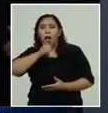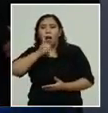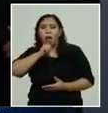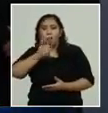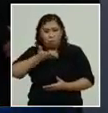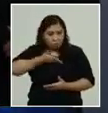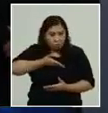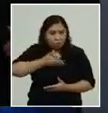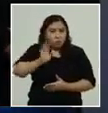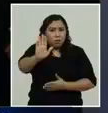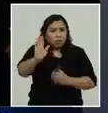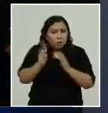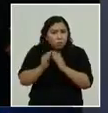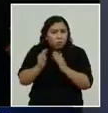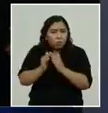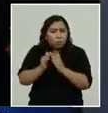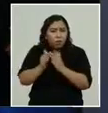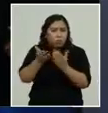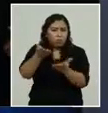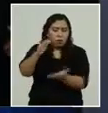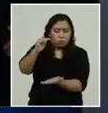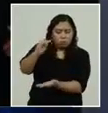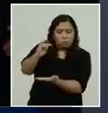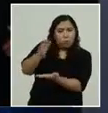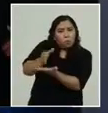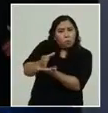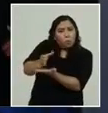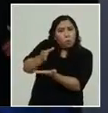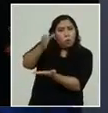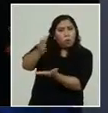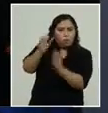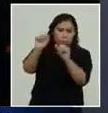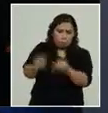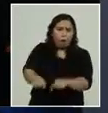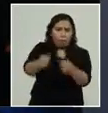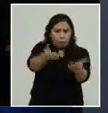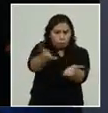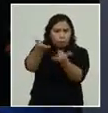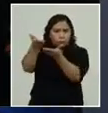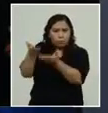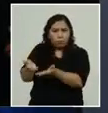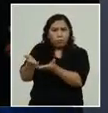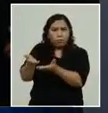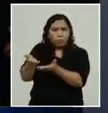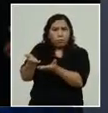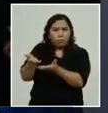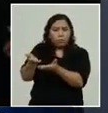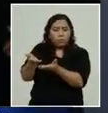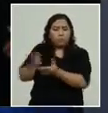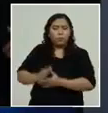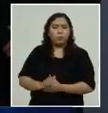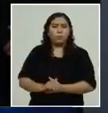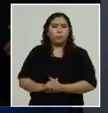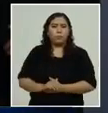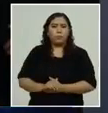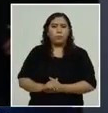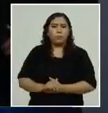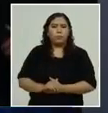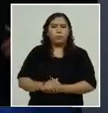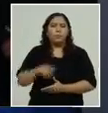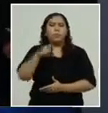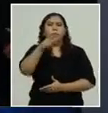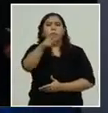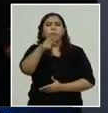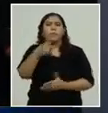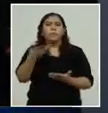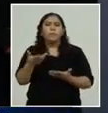pueda acompañarles un policía o un militar y poder hacer tareas de supervisión y de